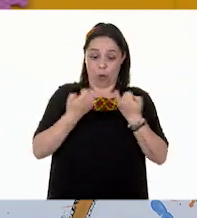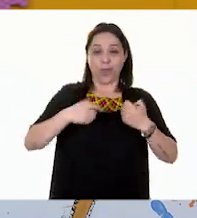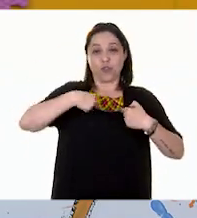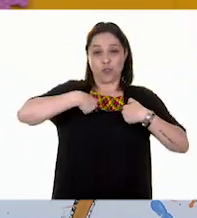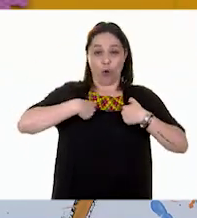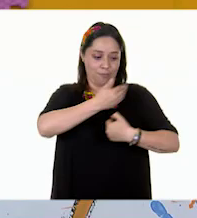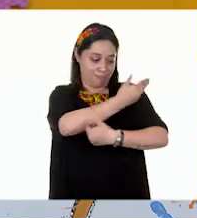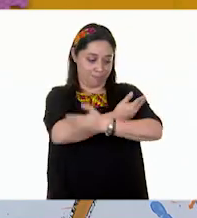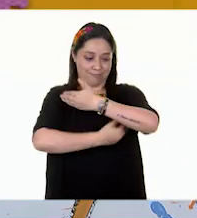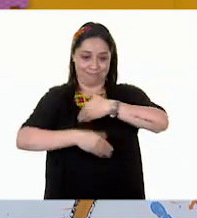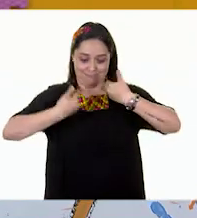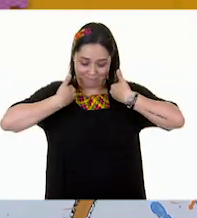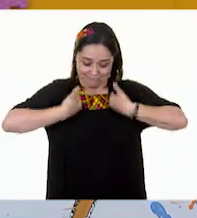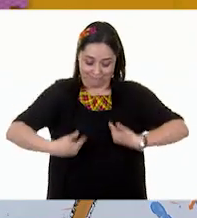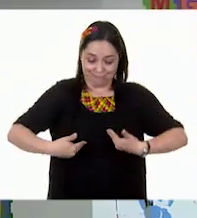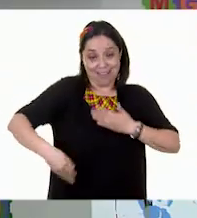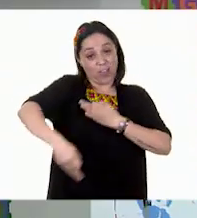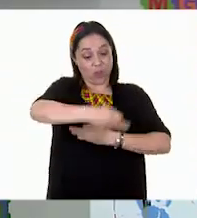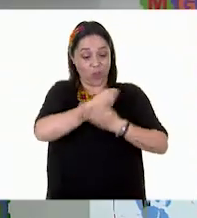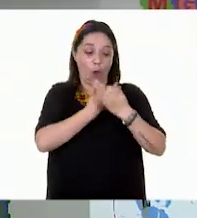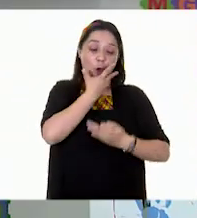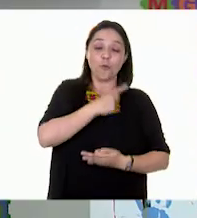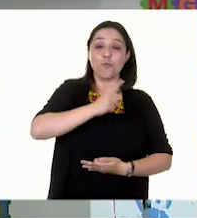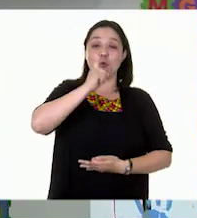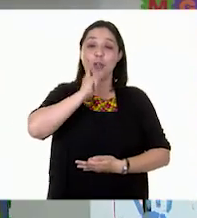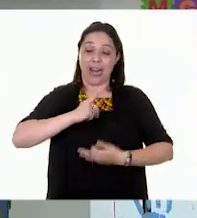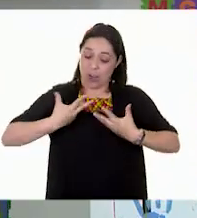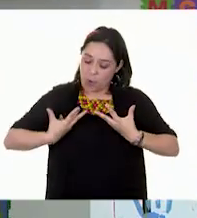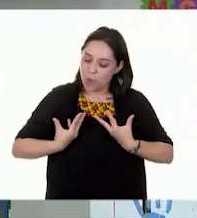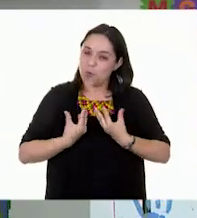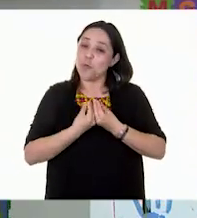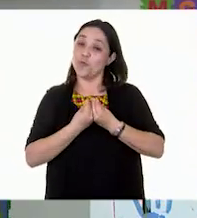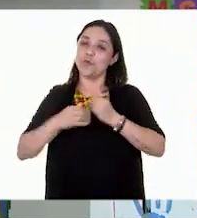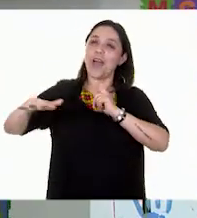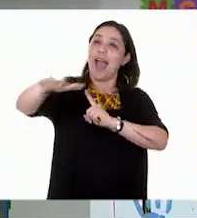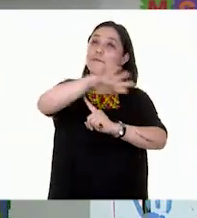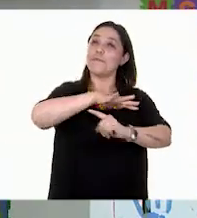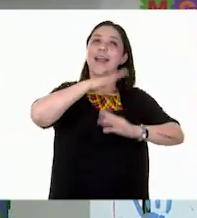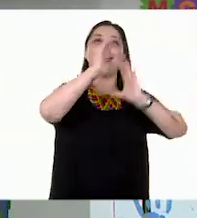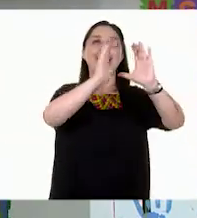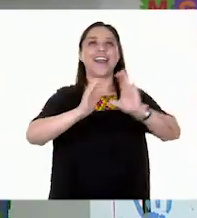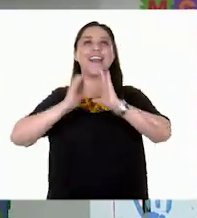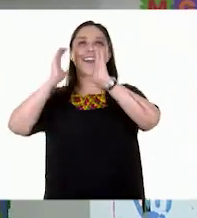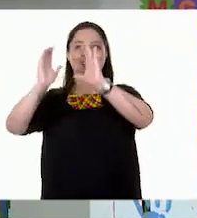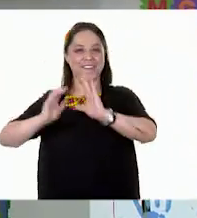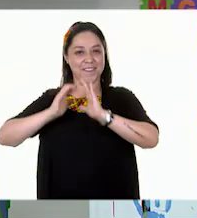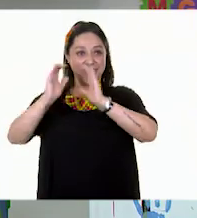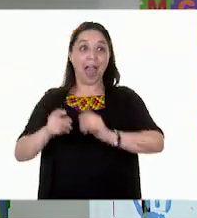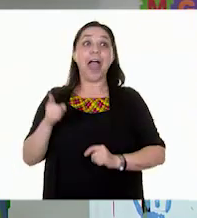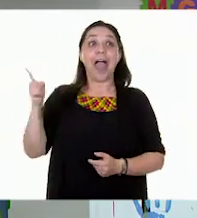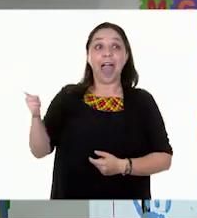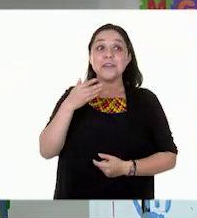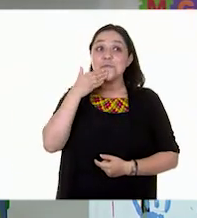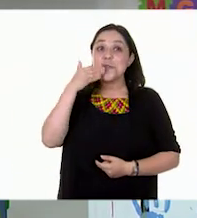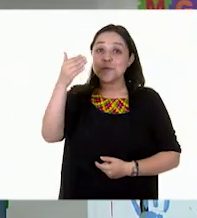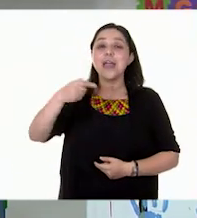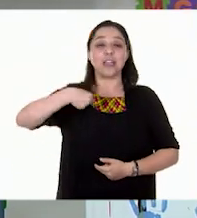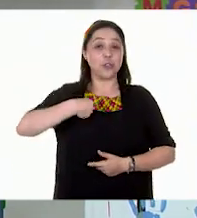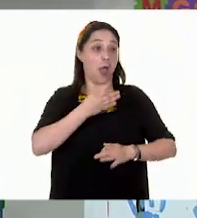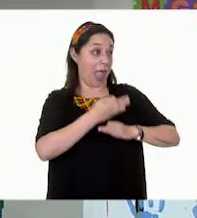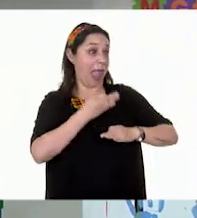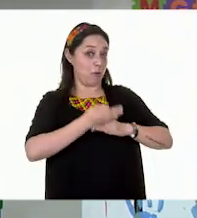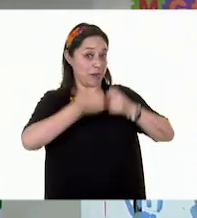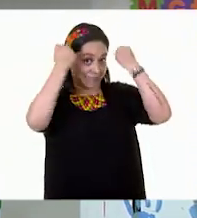camiseta, todas y todos juntos cuidemos el medio ambiente. ¡Excelente! Yo ahorita me pongo la mía en un ratito.